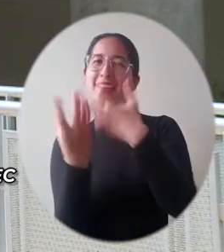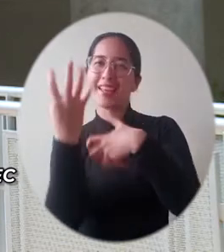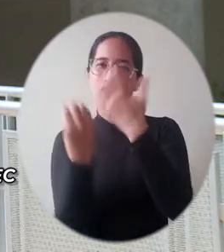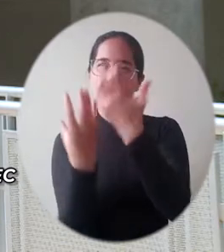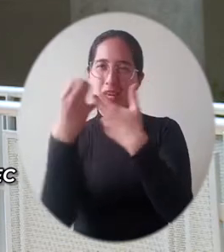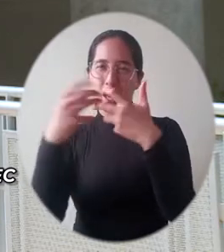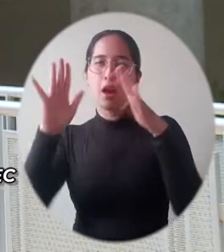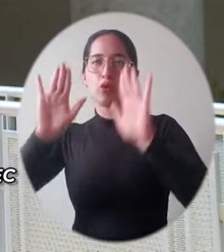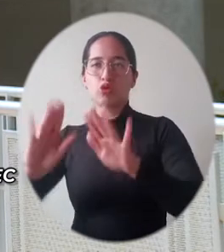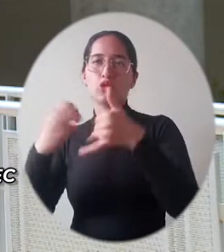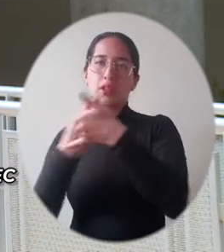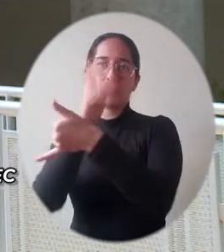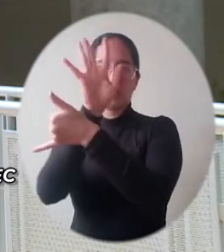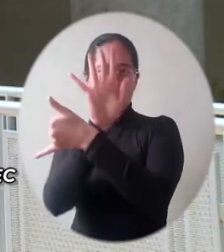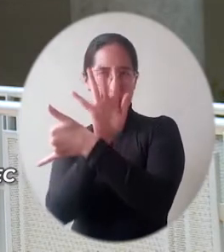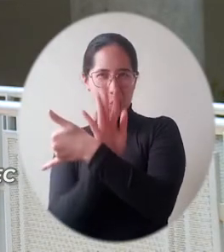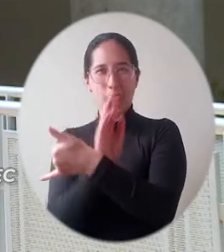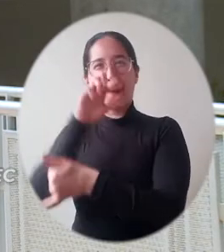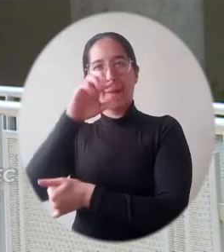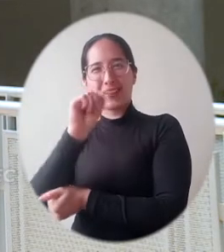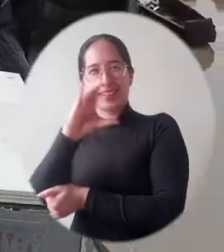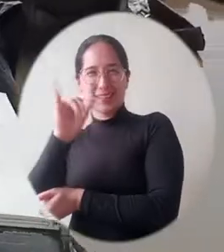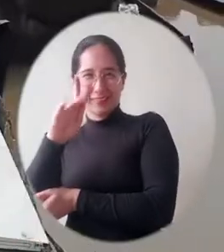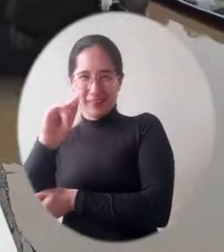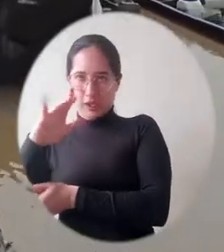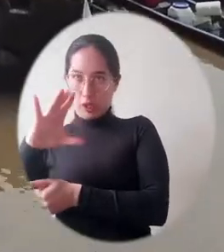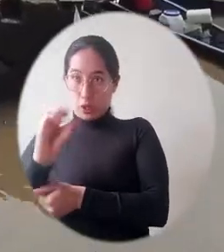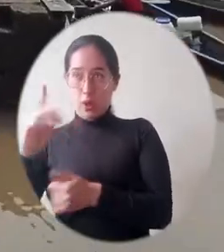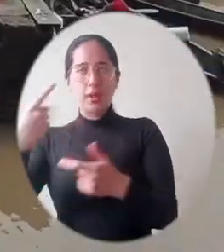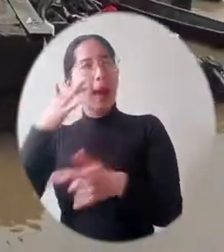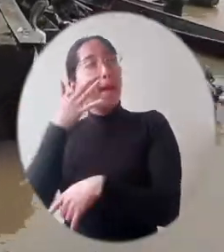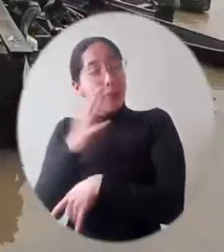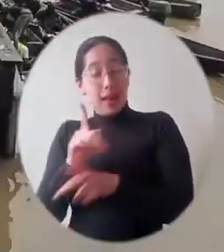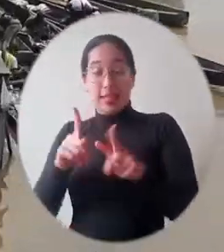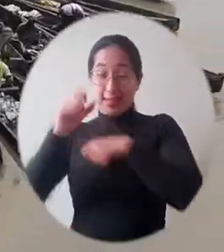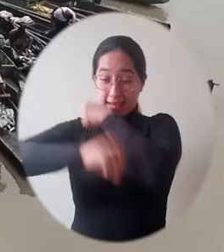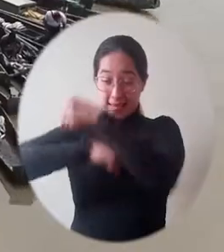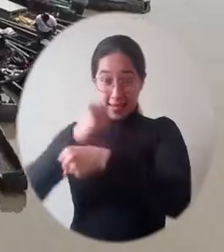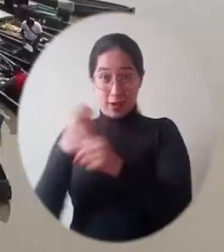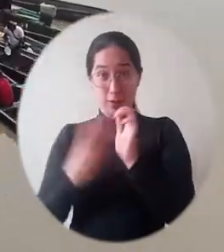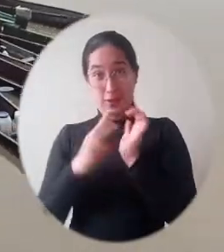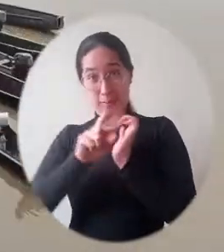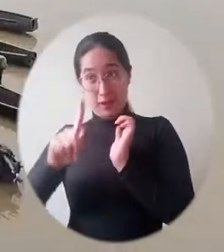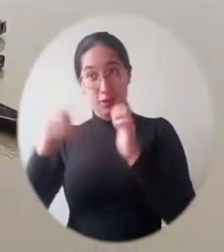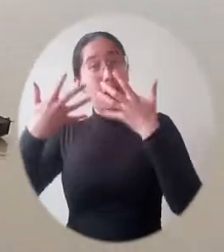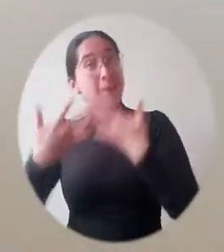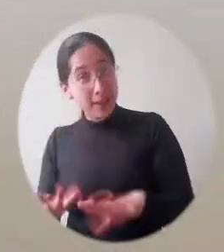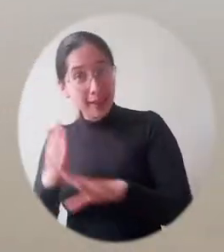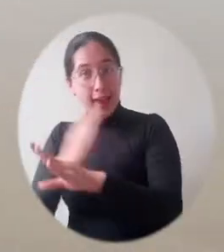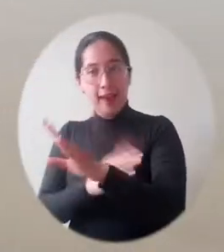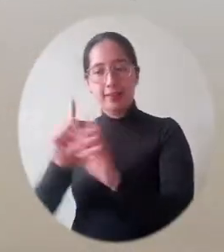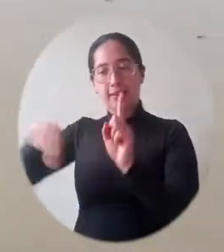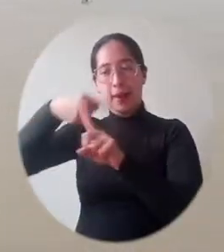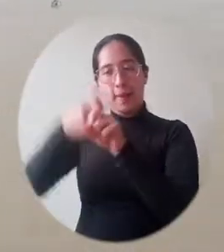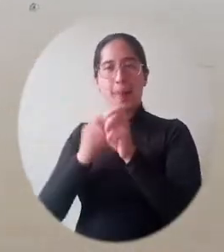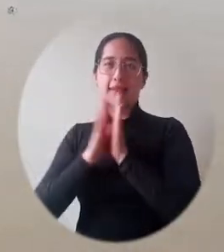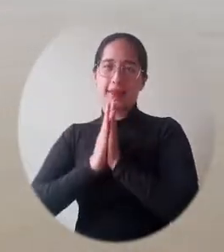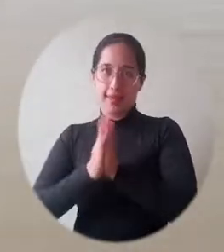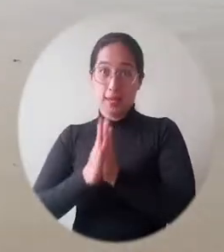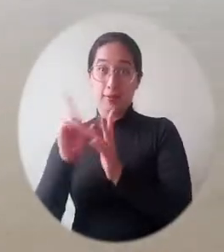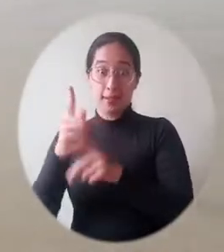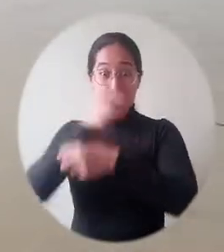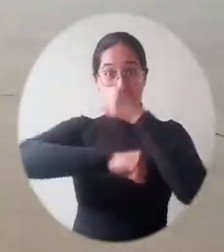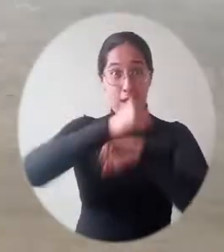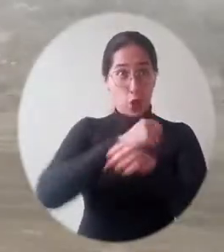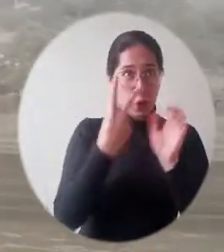industrial del Pacífico colombiano. Es muy probable que este año, a final de año, en diciembre,